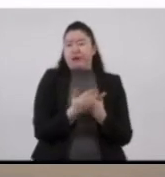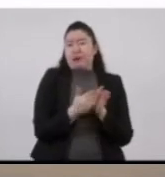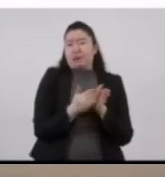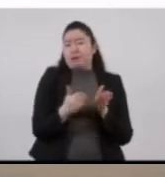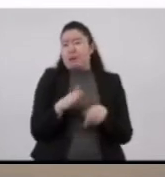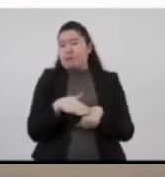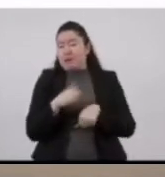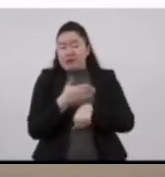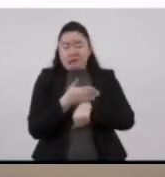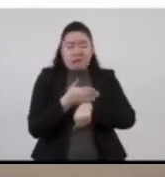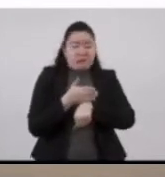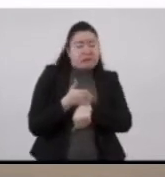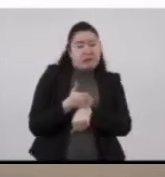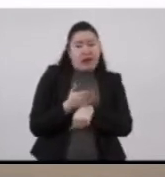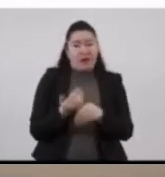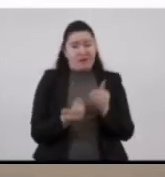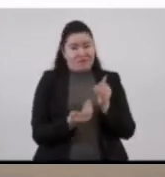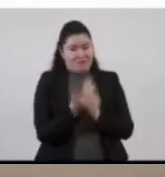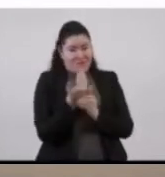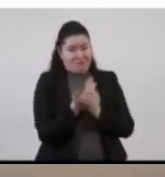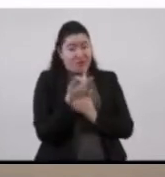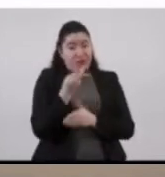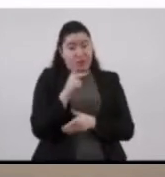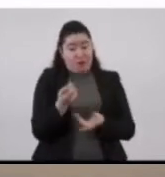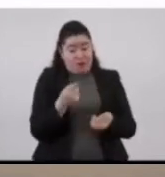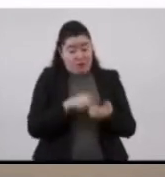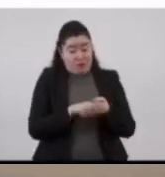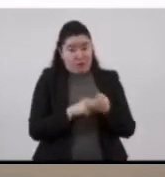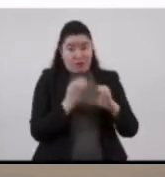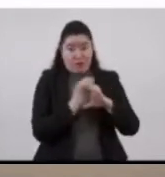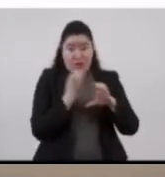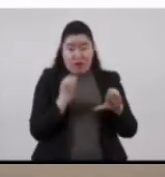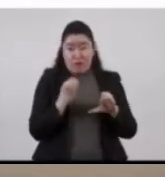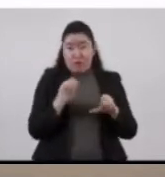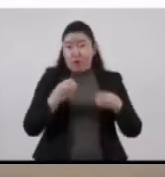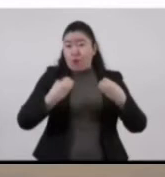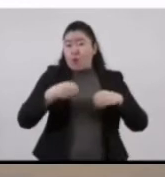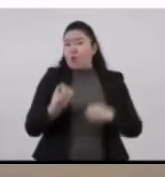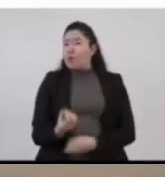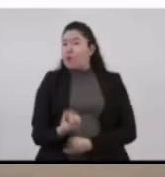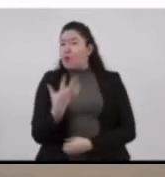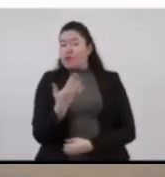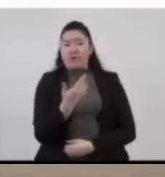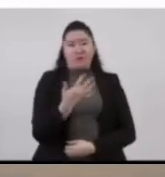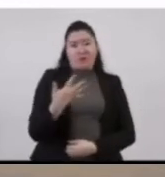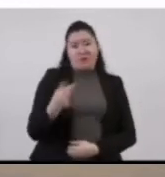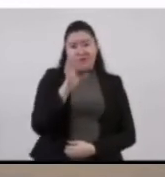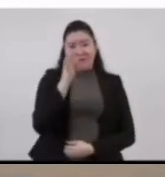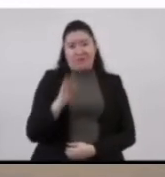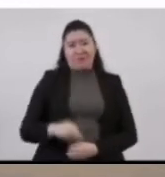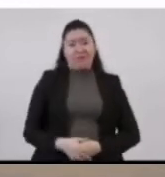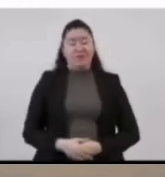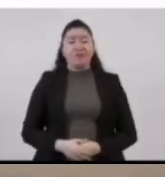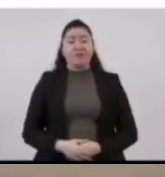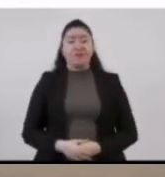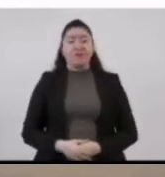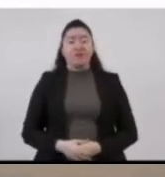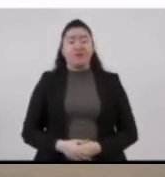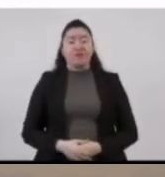en el horario matutino, pero con una ocupación promedio estable alrededor de 55%.